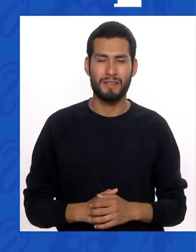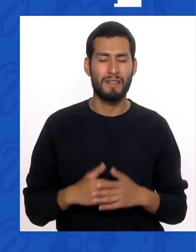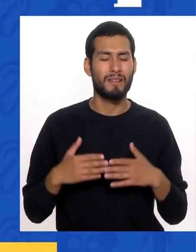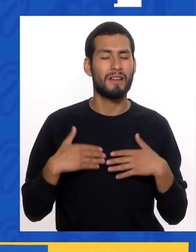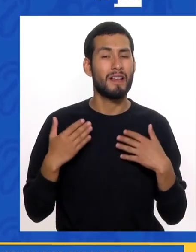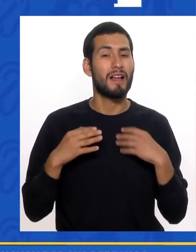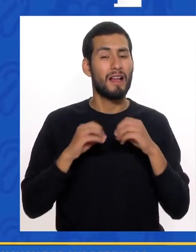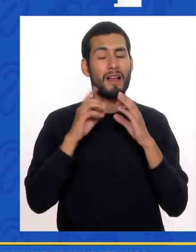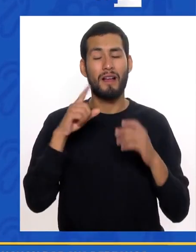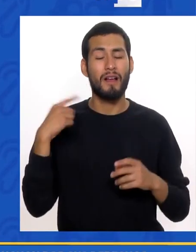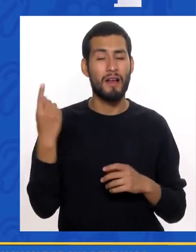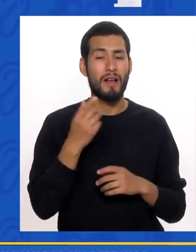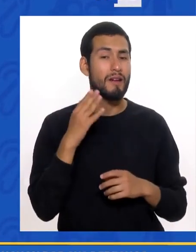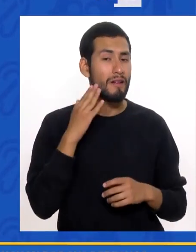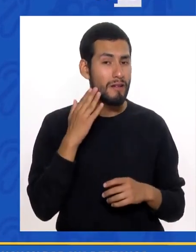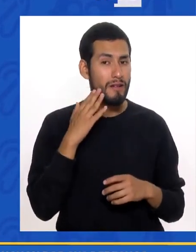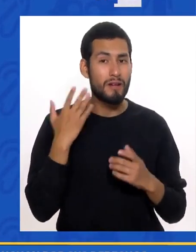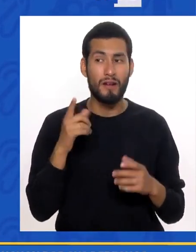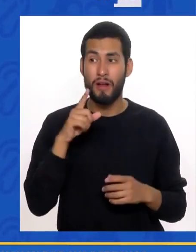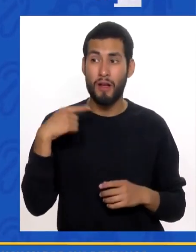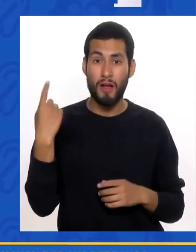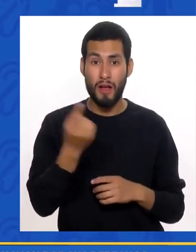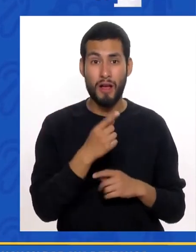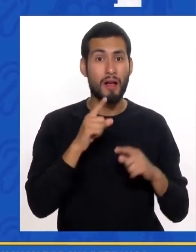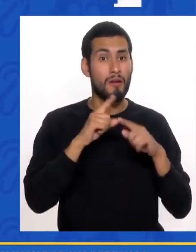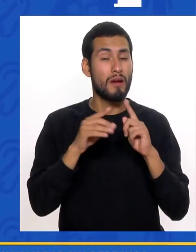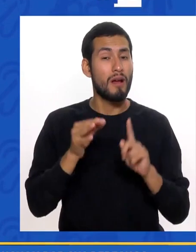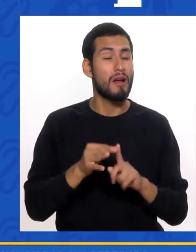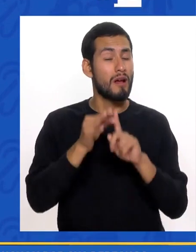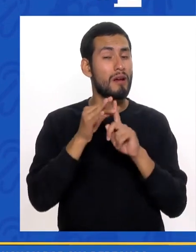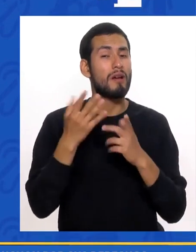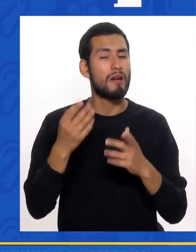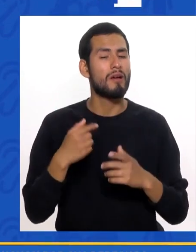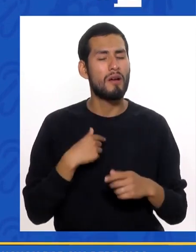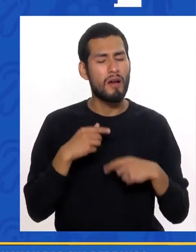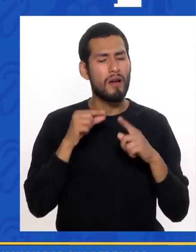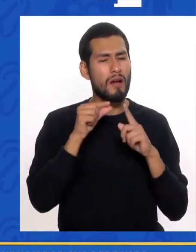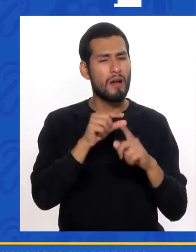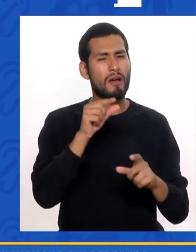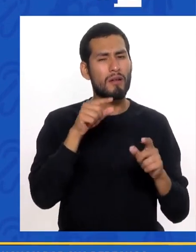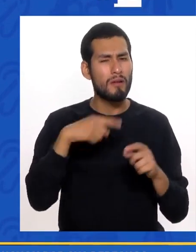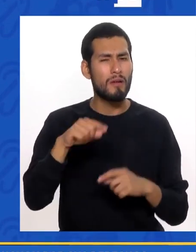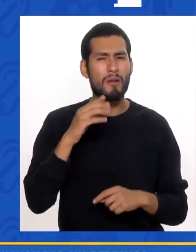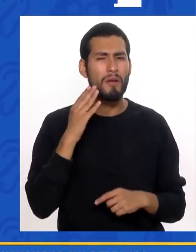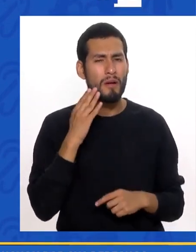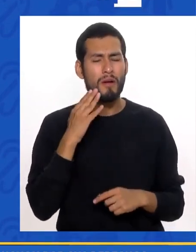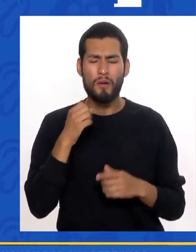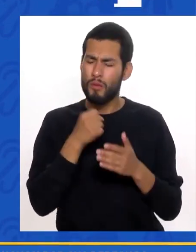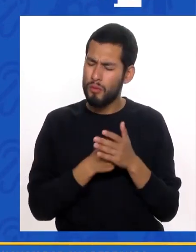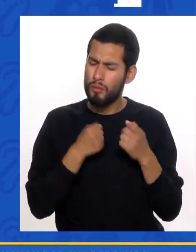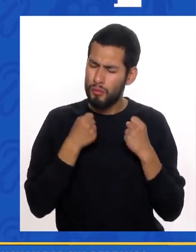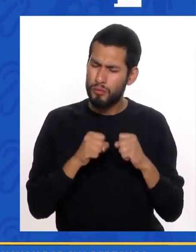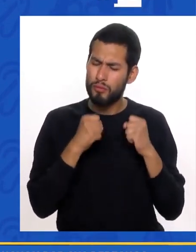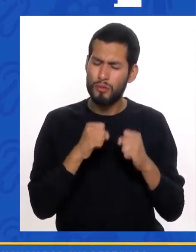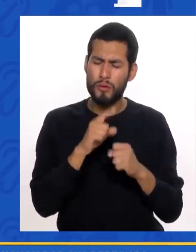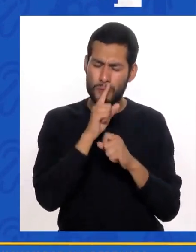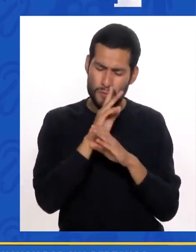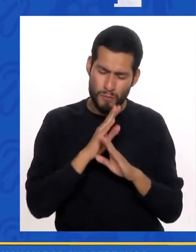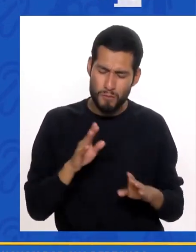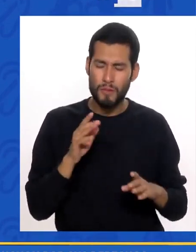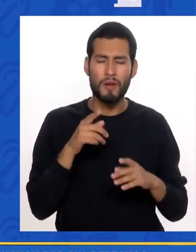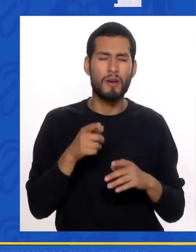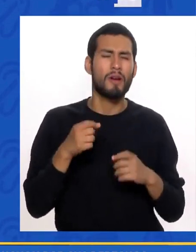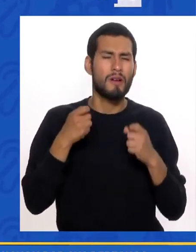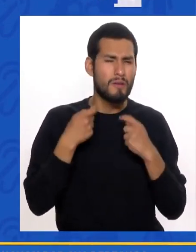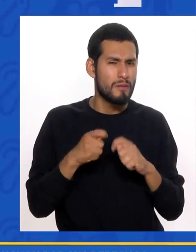Un feliz día Para todas las mamás Para todas Pero en especial Me dirijo A aquellas mamás Que luchan En